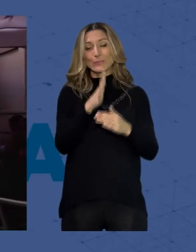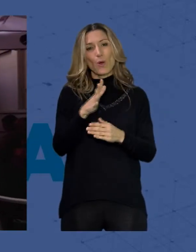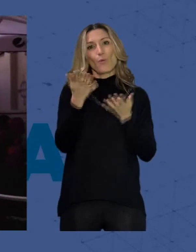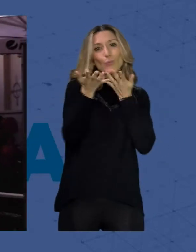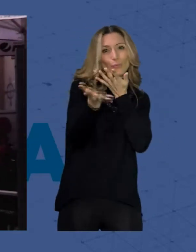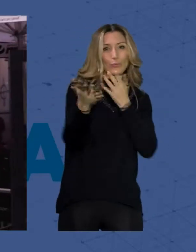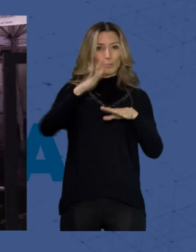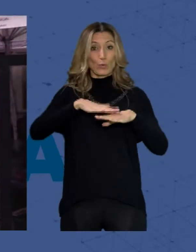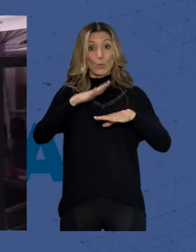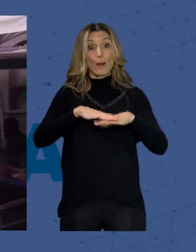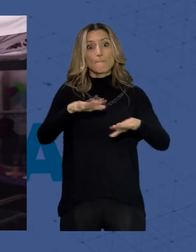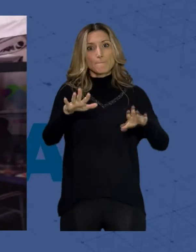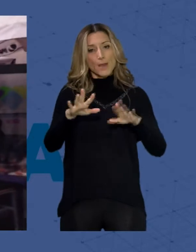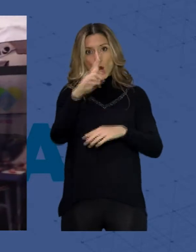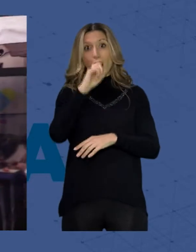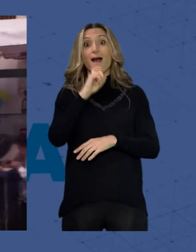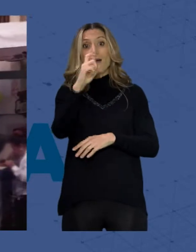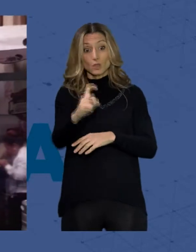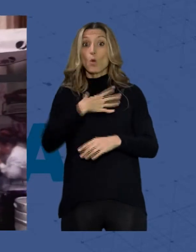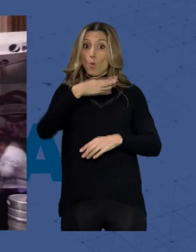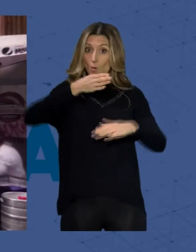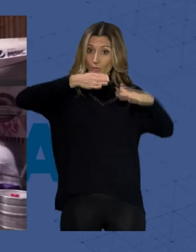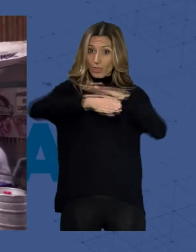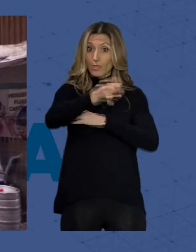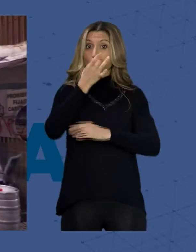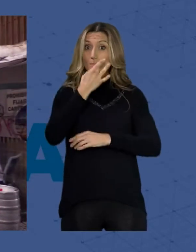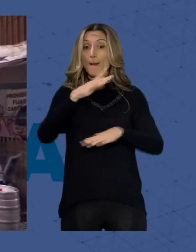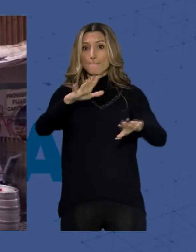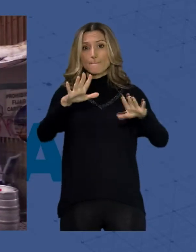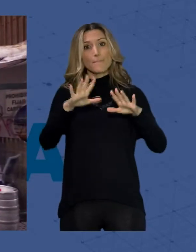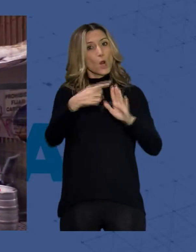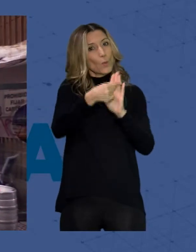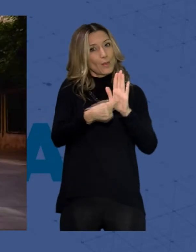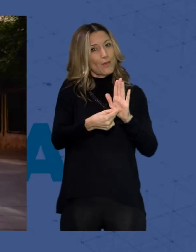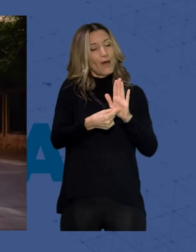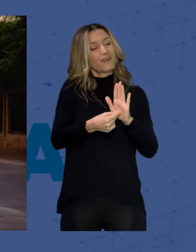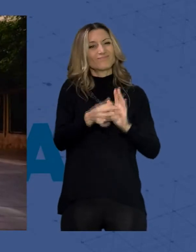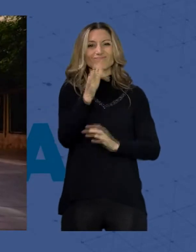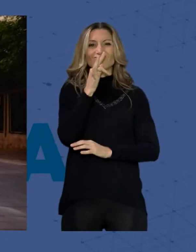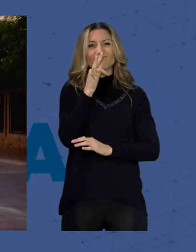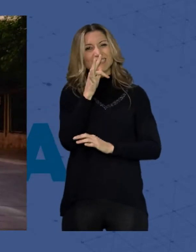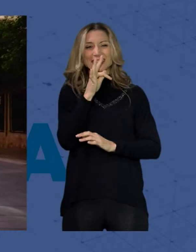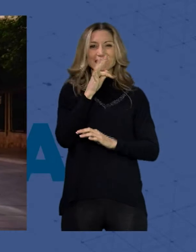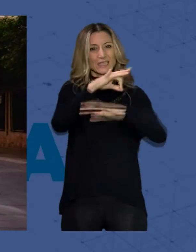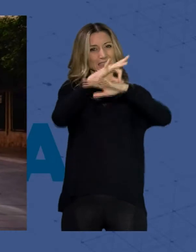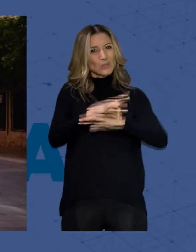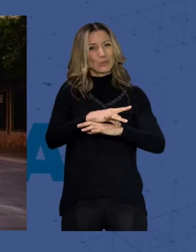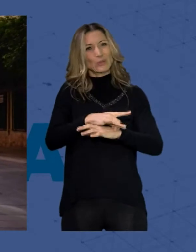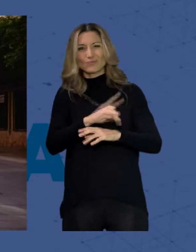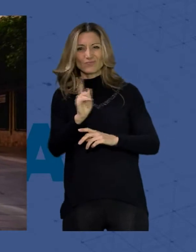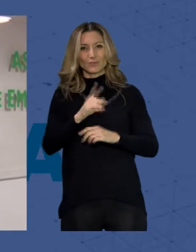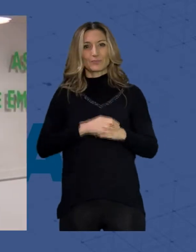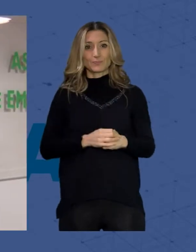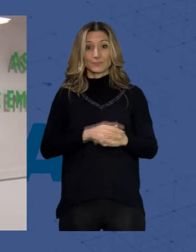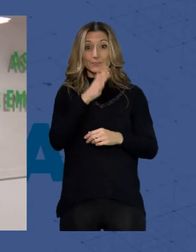recuerdan que aunque se puede estar en el interior de los establecimientos, es una medida que por el momento no es muy popular. Lo que sí estamos